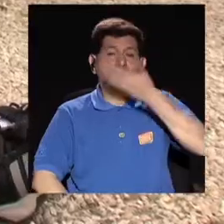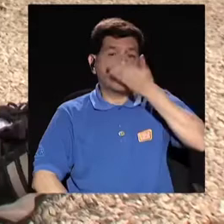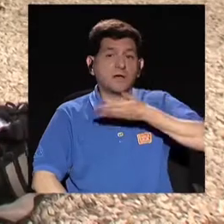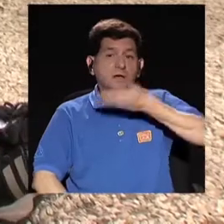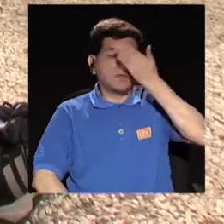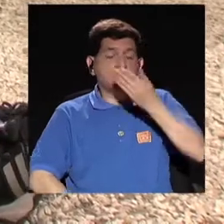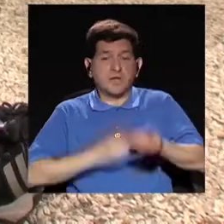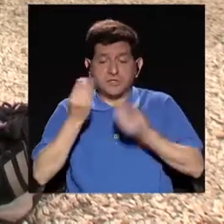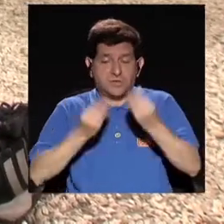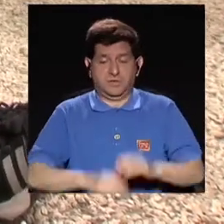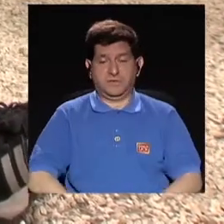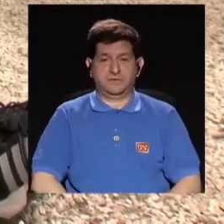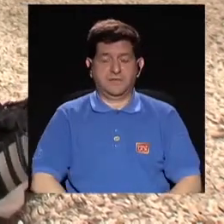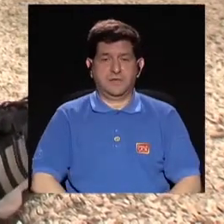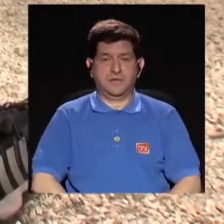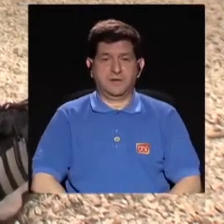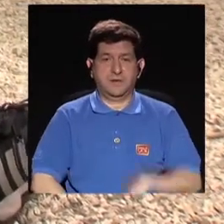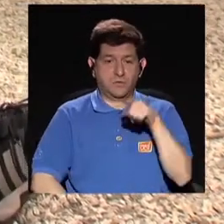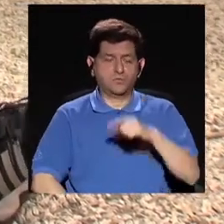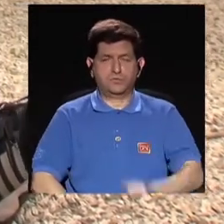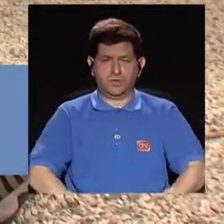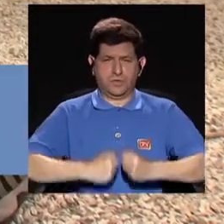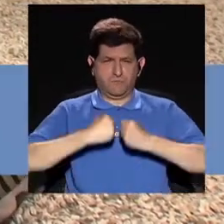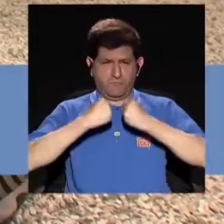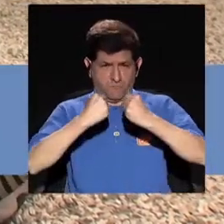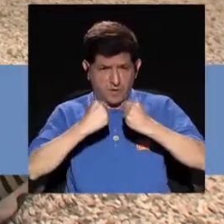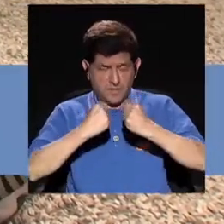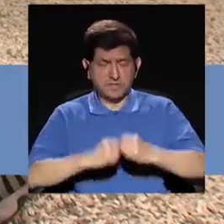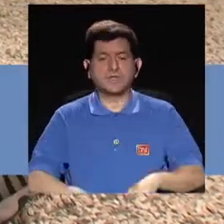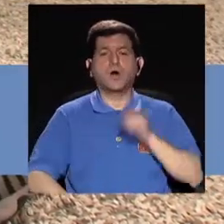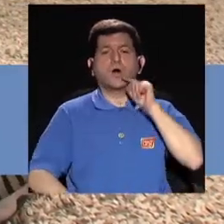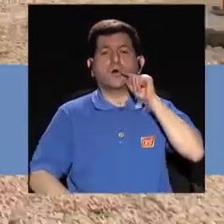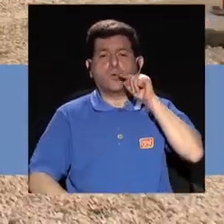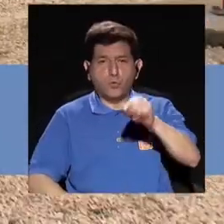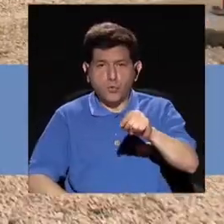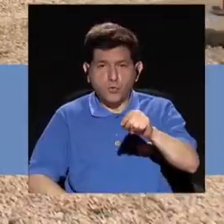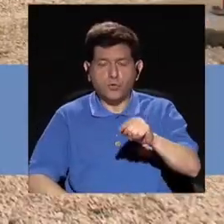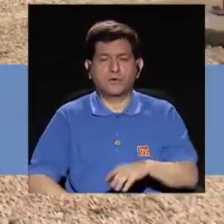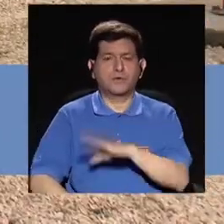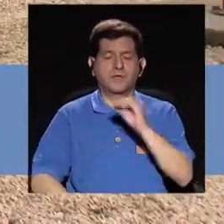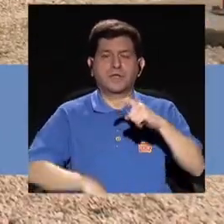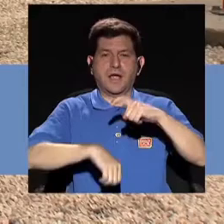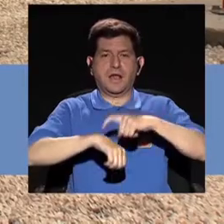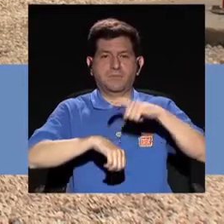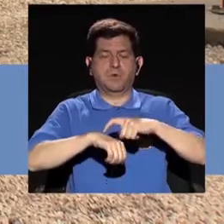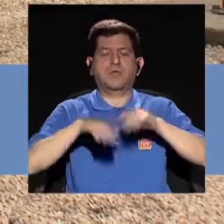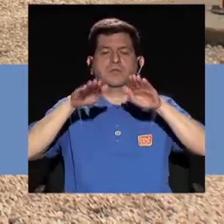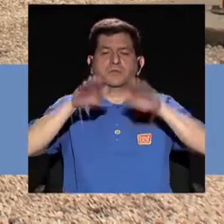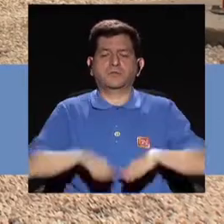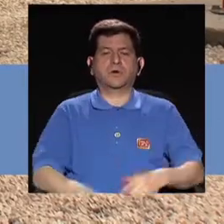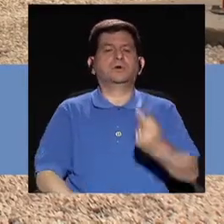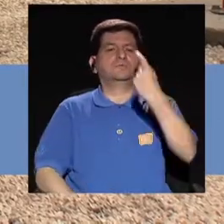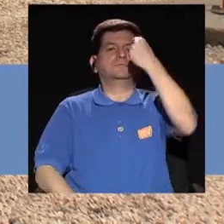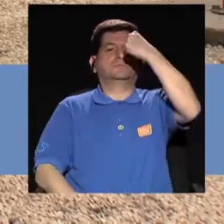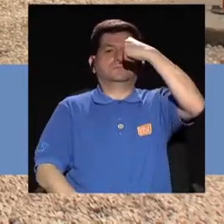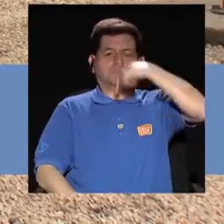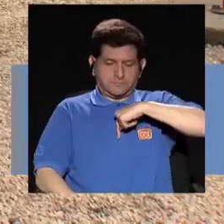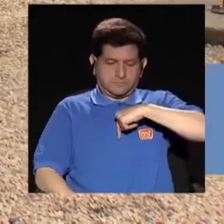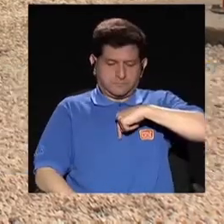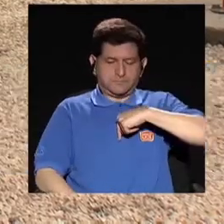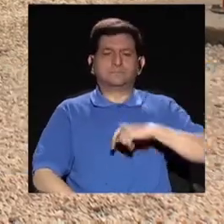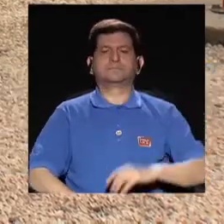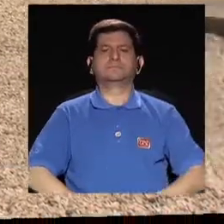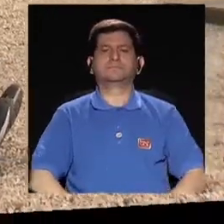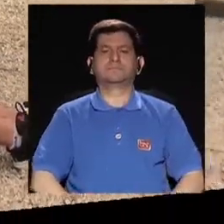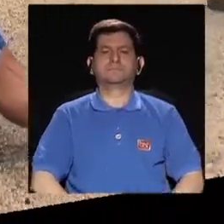Y la respiración lo que hacemos es que cuando estamos haciendo el esfuerzo, botamos el aire y cuando estamos descansando,